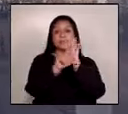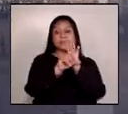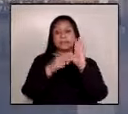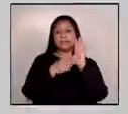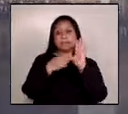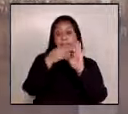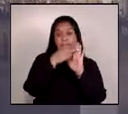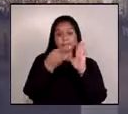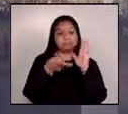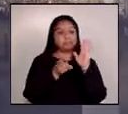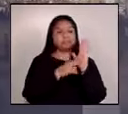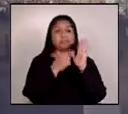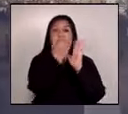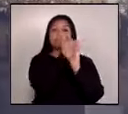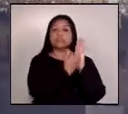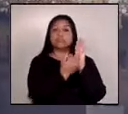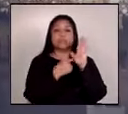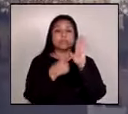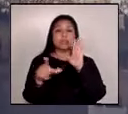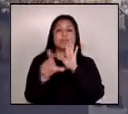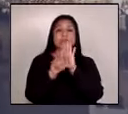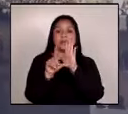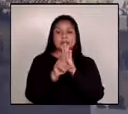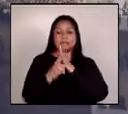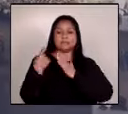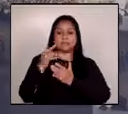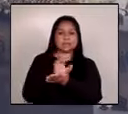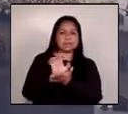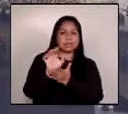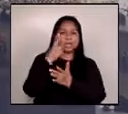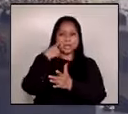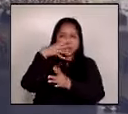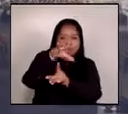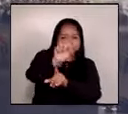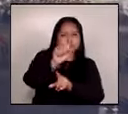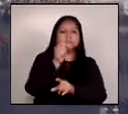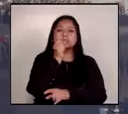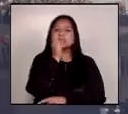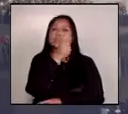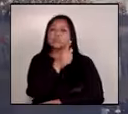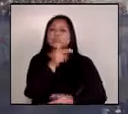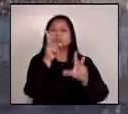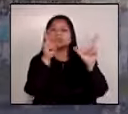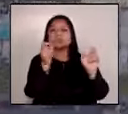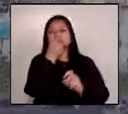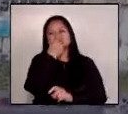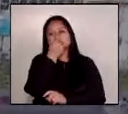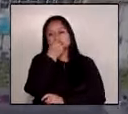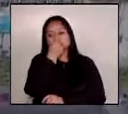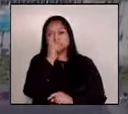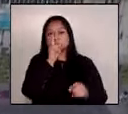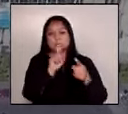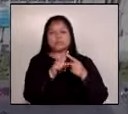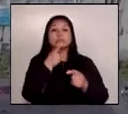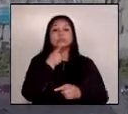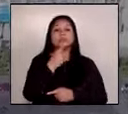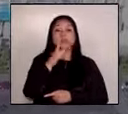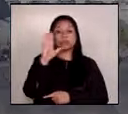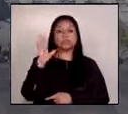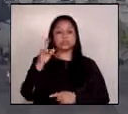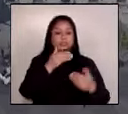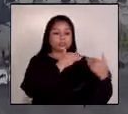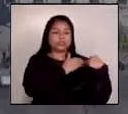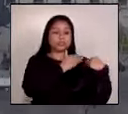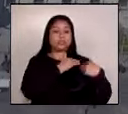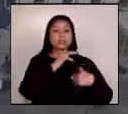estableciendo las bases legales para la prevención detección y denuncia de actos de corrupción así como el cumplimiento de compromisos